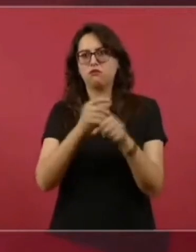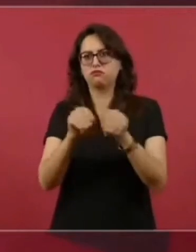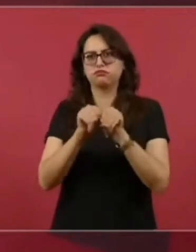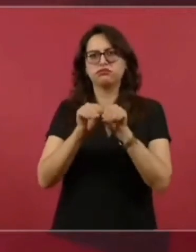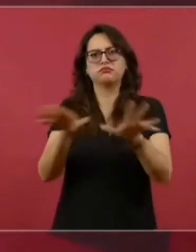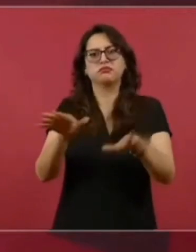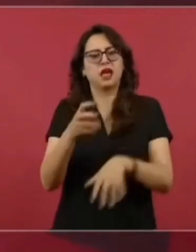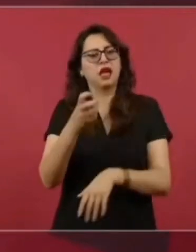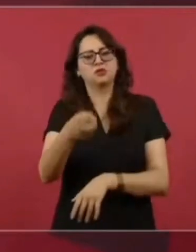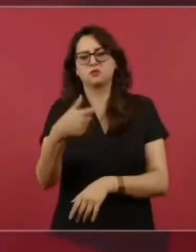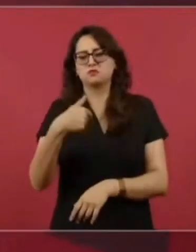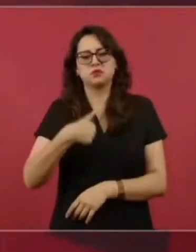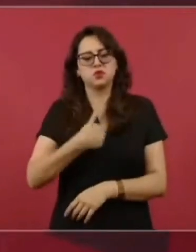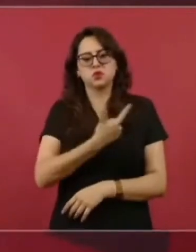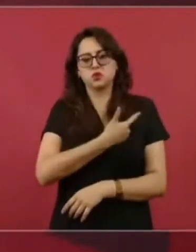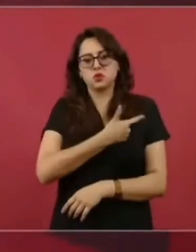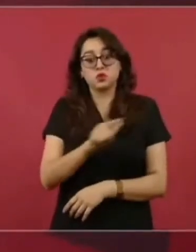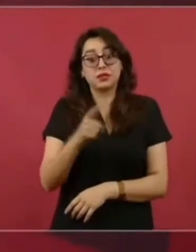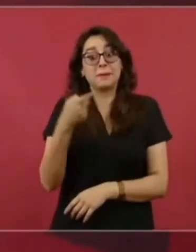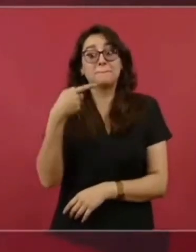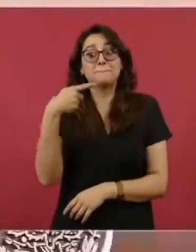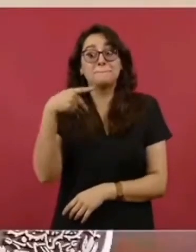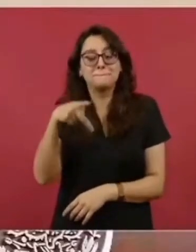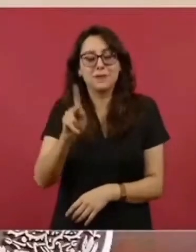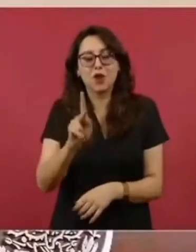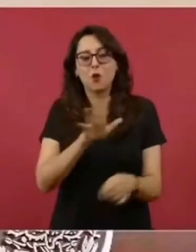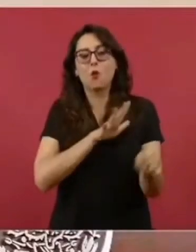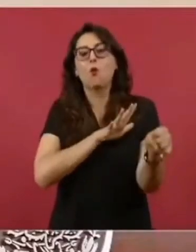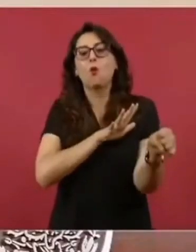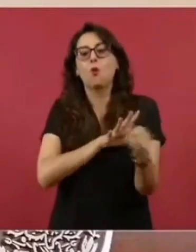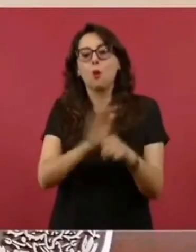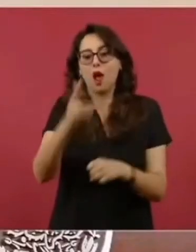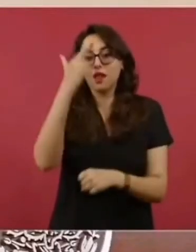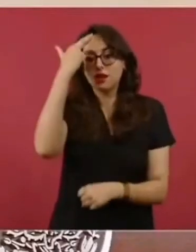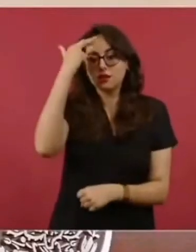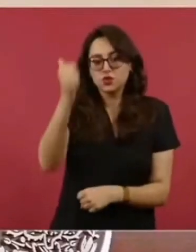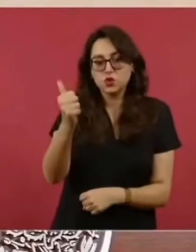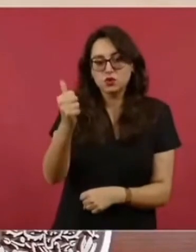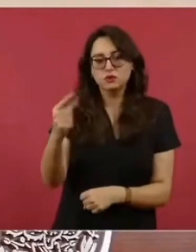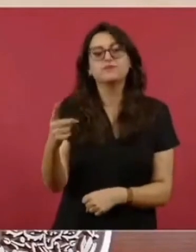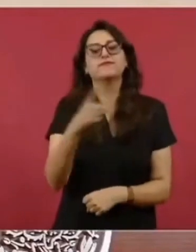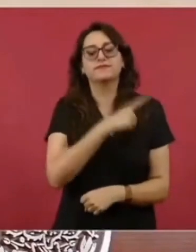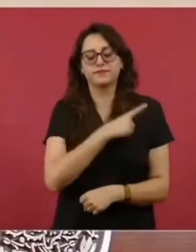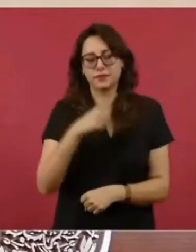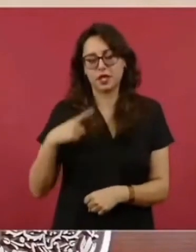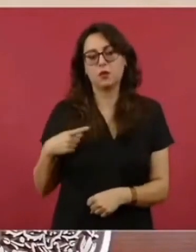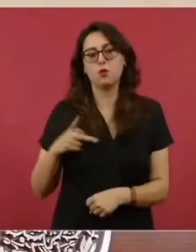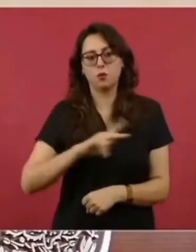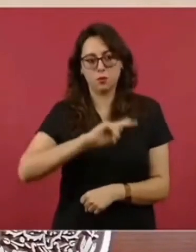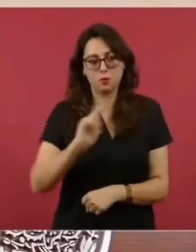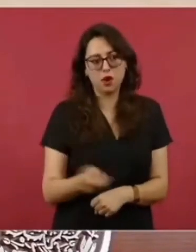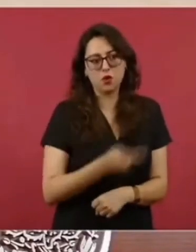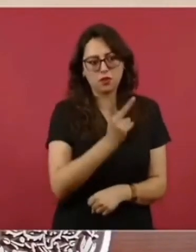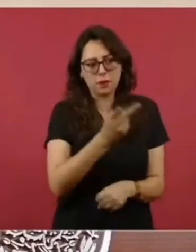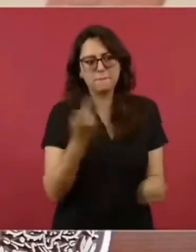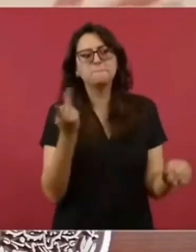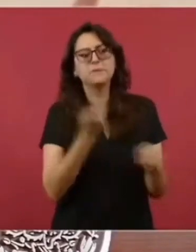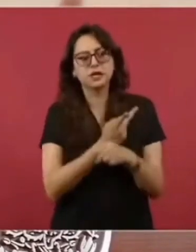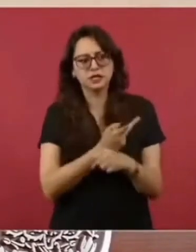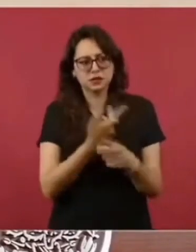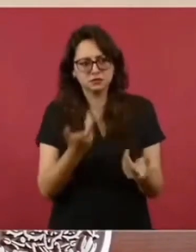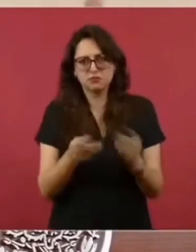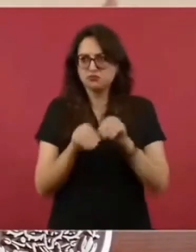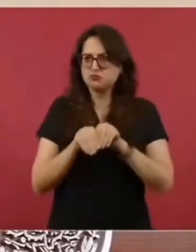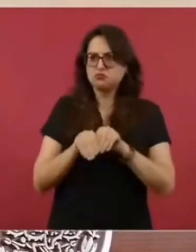se permita toda la